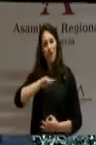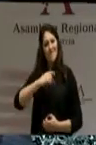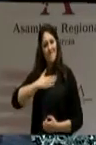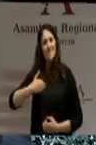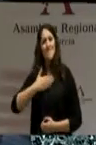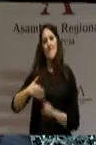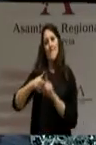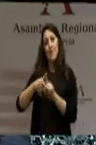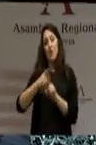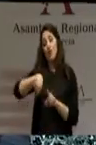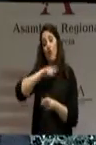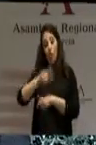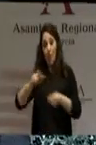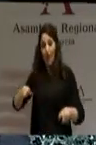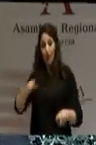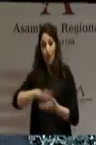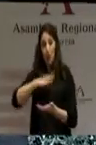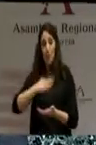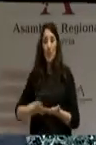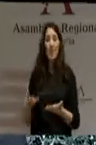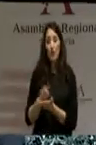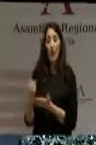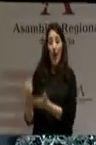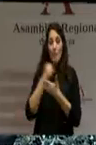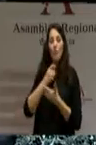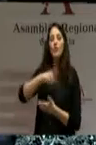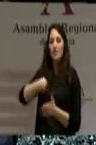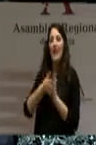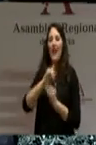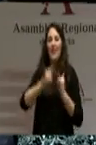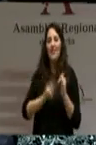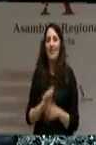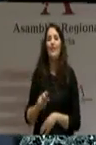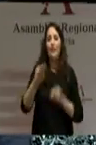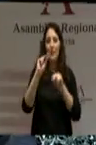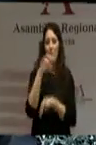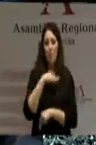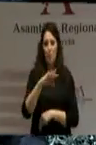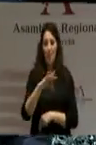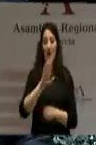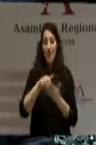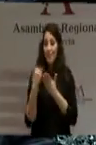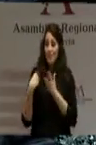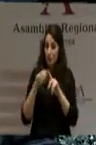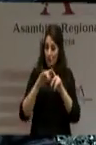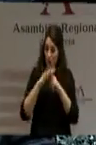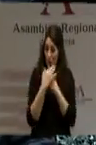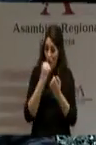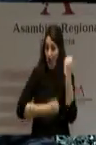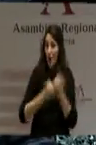conjunto de todos los ciudadanos de la región de Murcia y de España. Y cuando hayamos superado esta complicada situación económica,